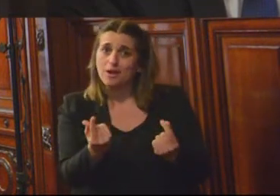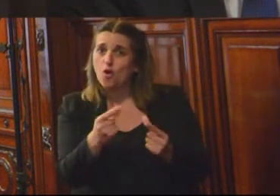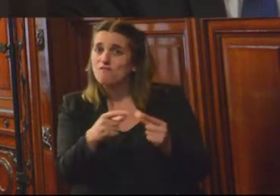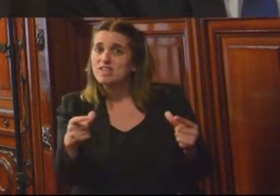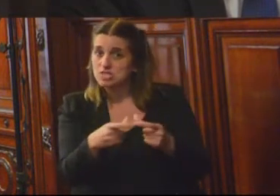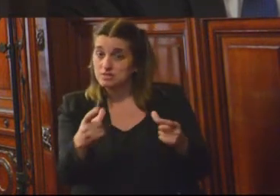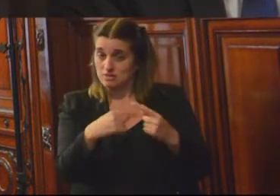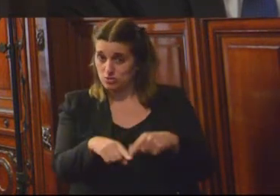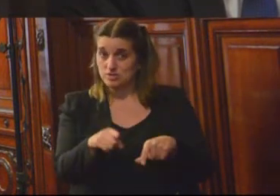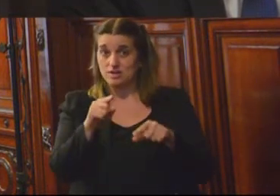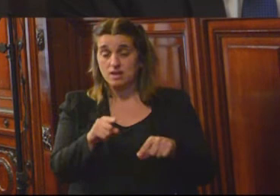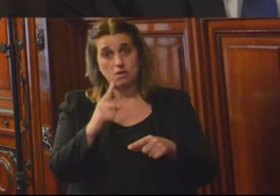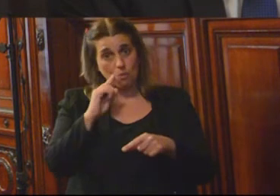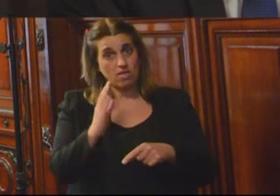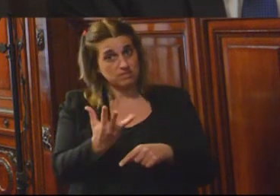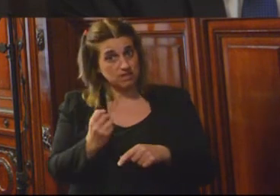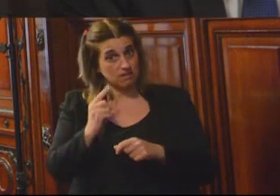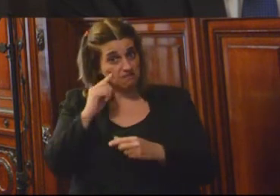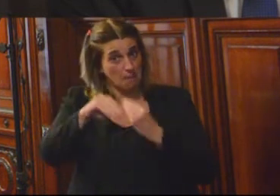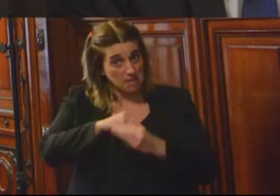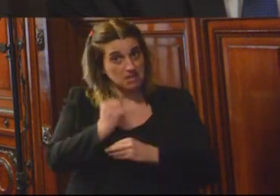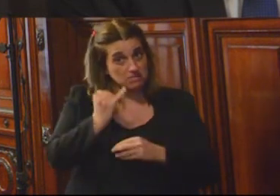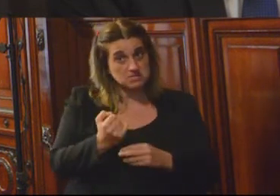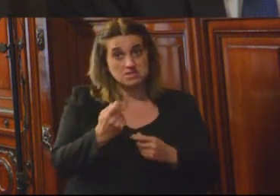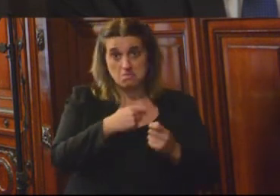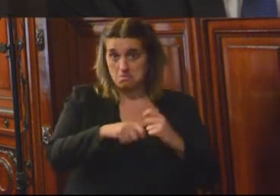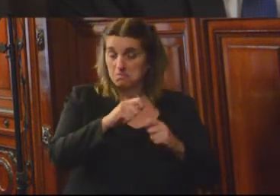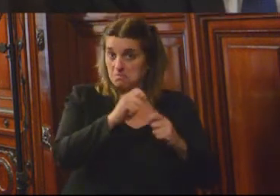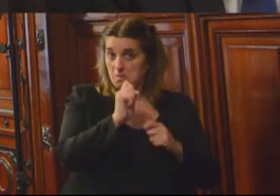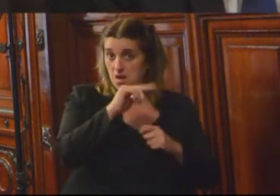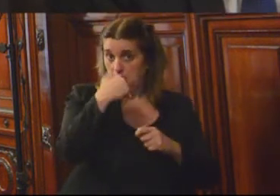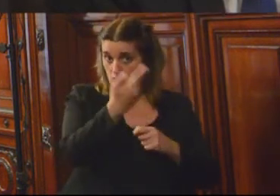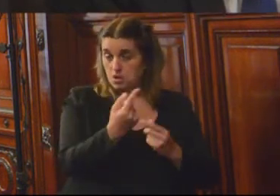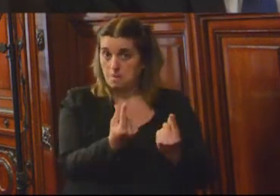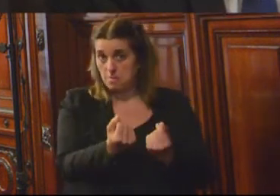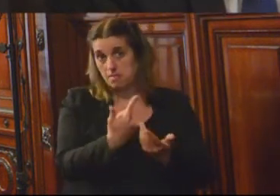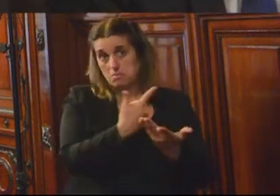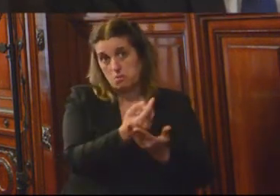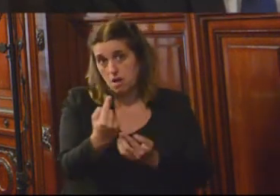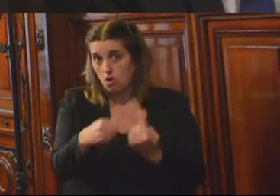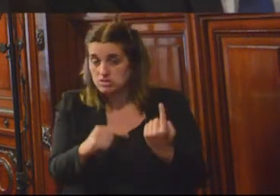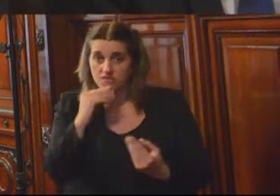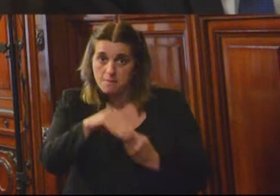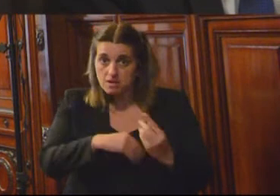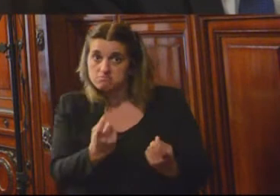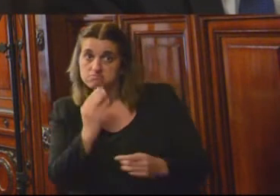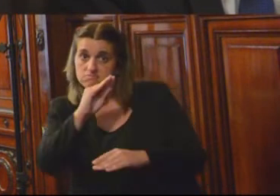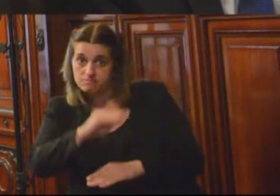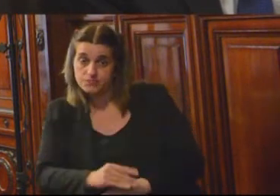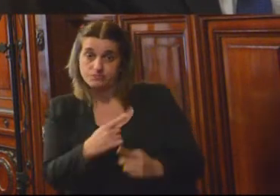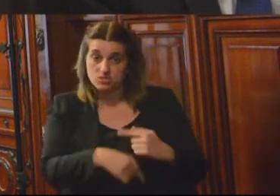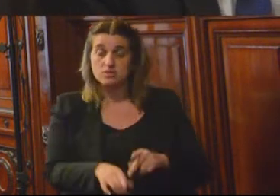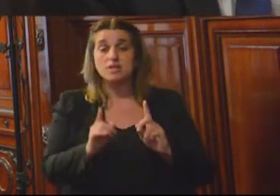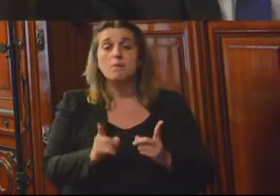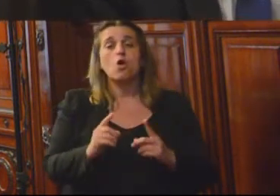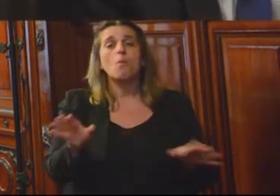puede ser incluso retirado por las familias y convertido en dinero. Y por último, como buena práctica, quiero